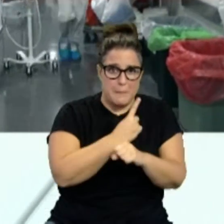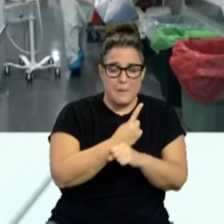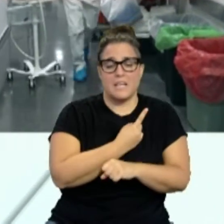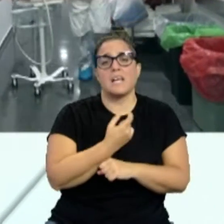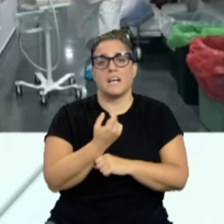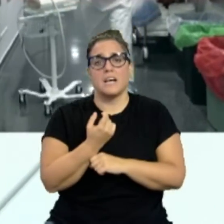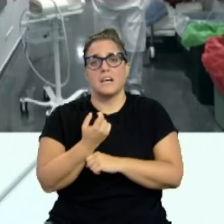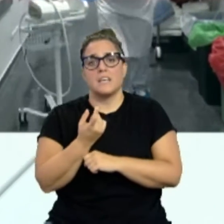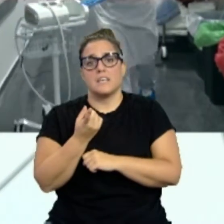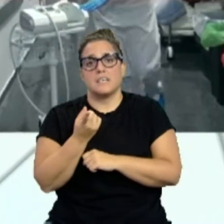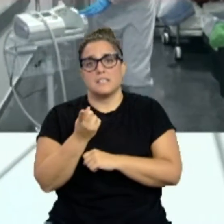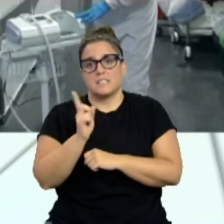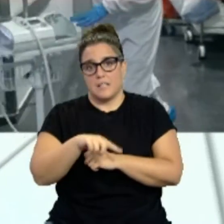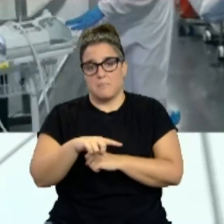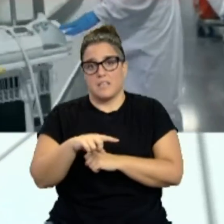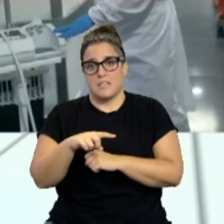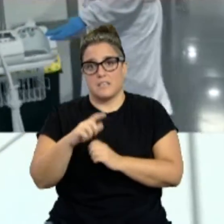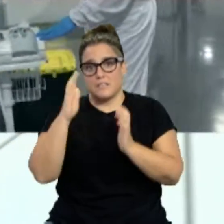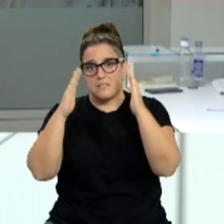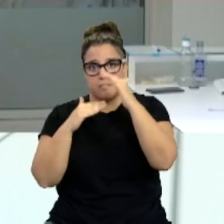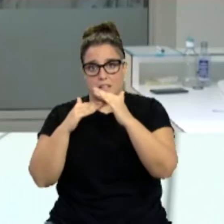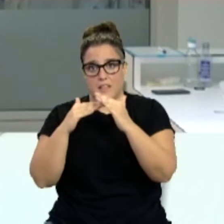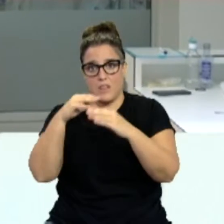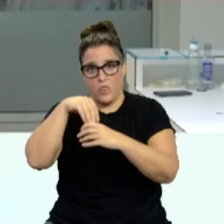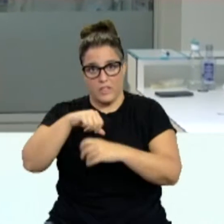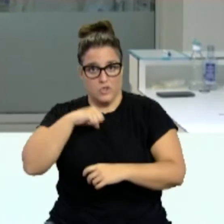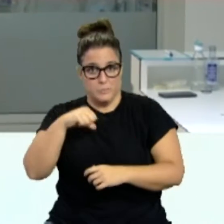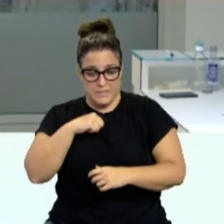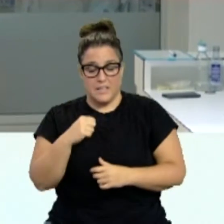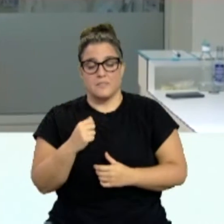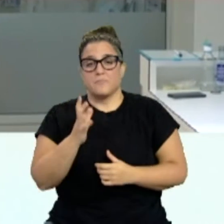de los hospitales. Y, por tanto,